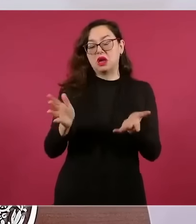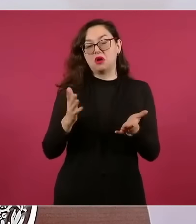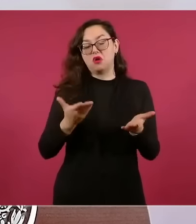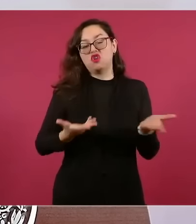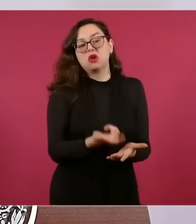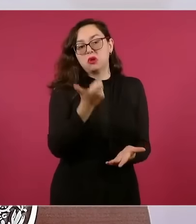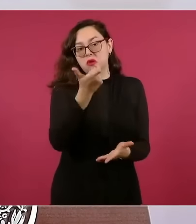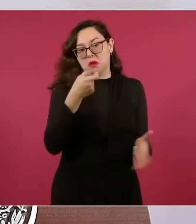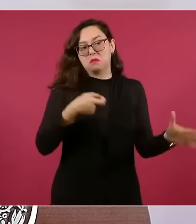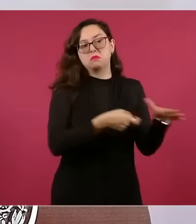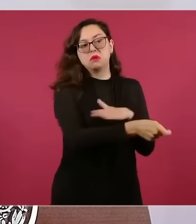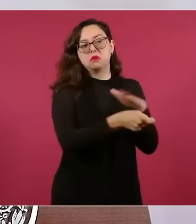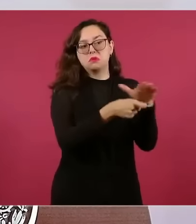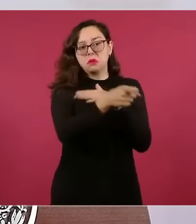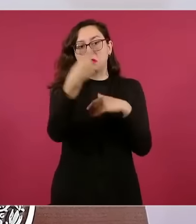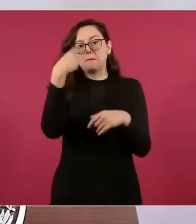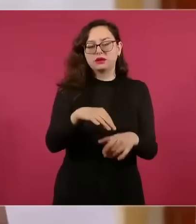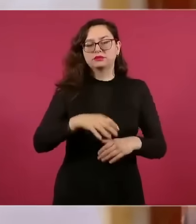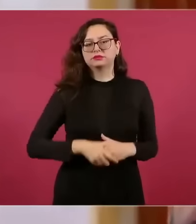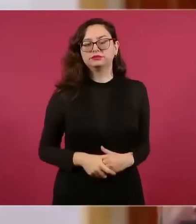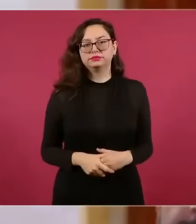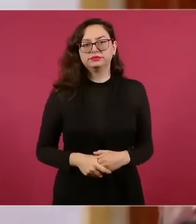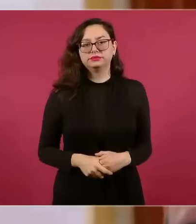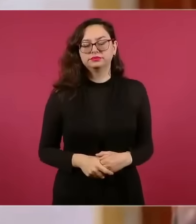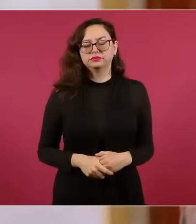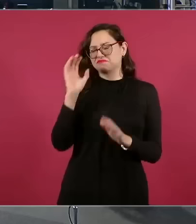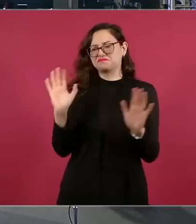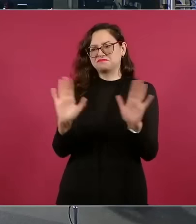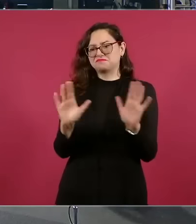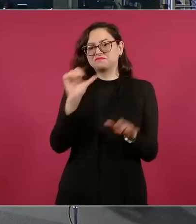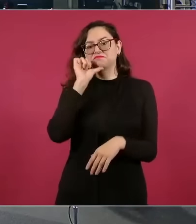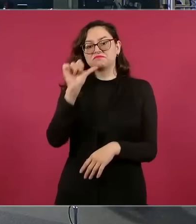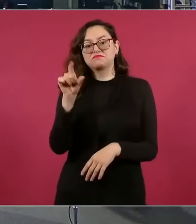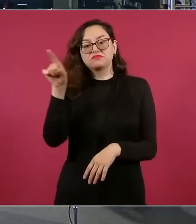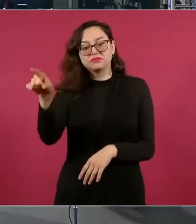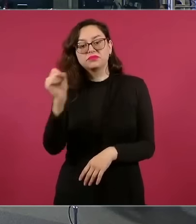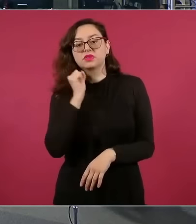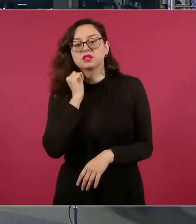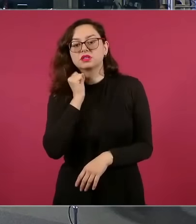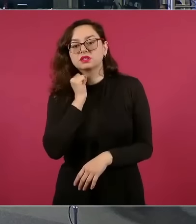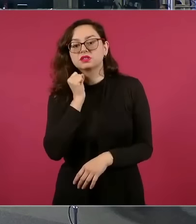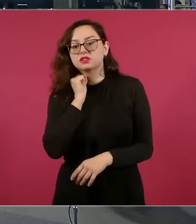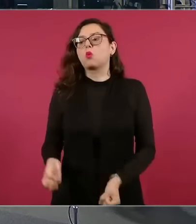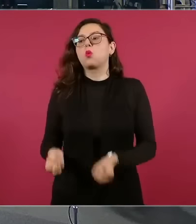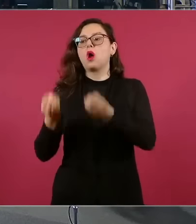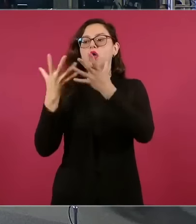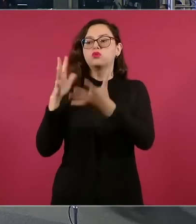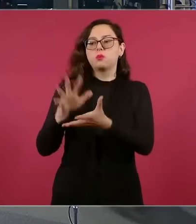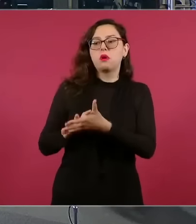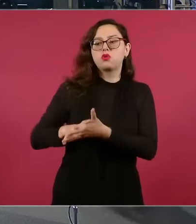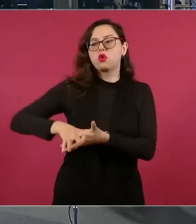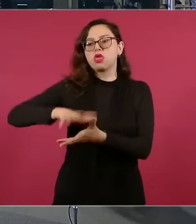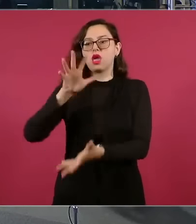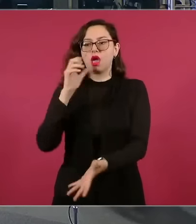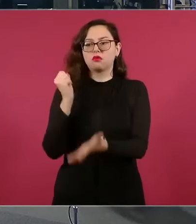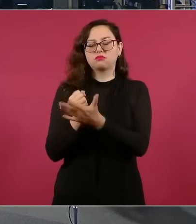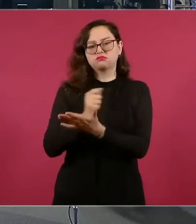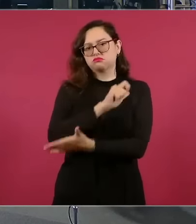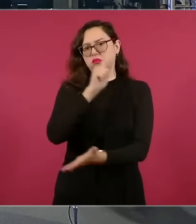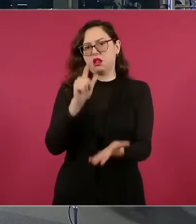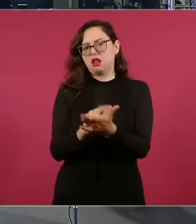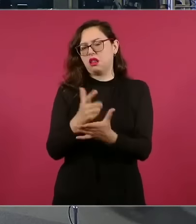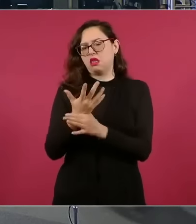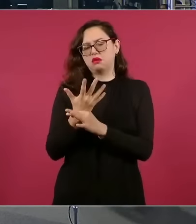Congreso, que ellos definan para tener mayoría calificada y que proceda la